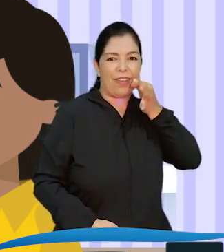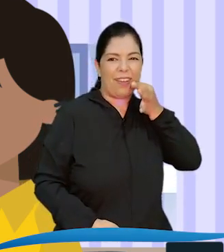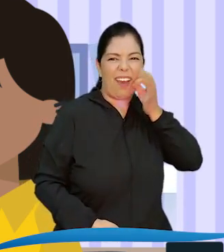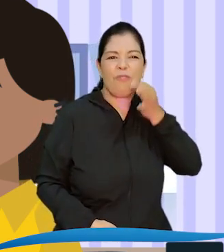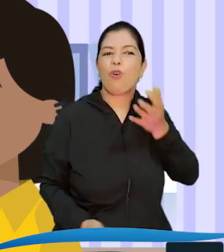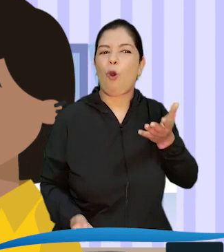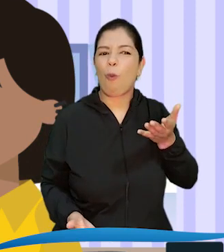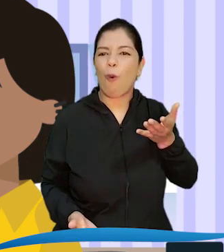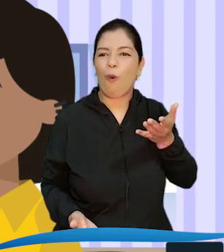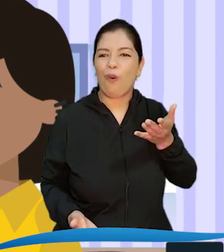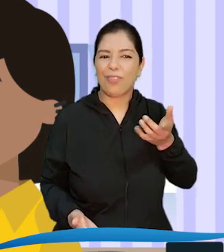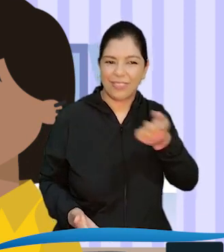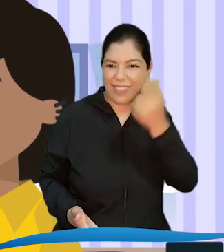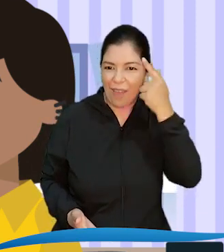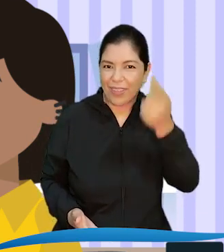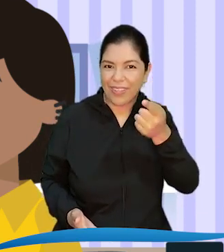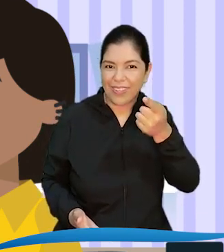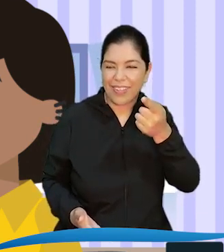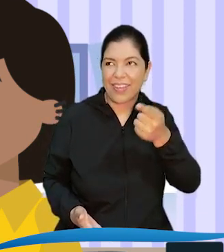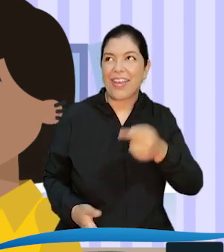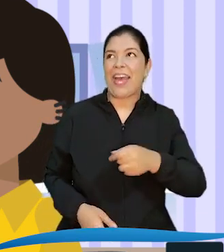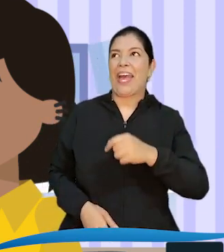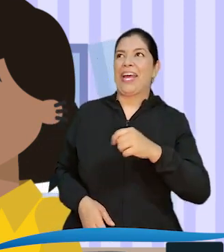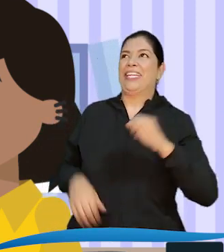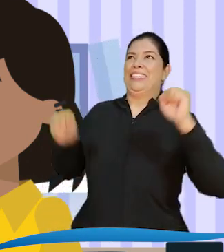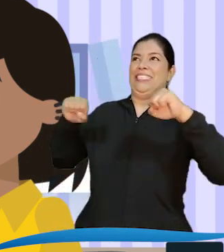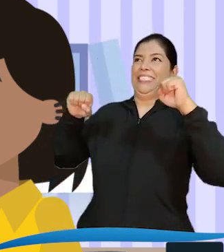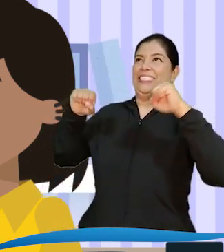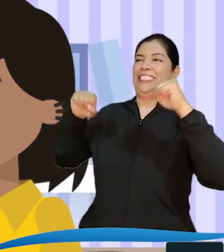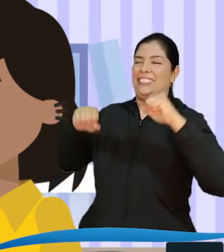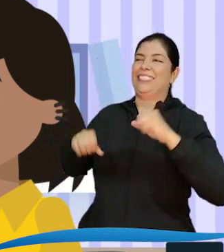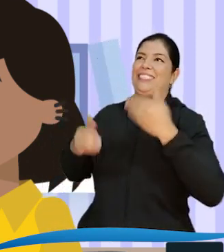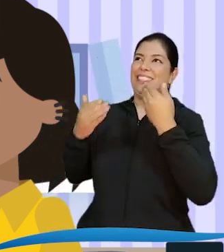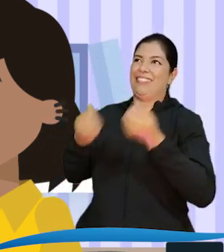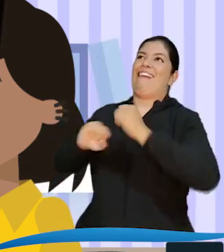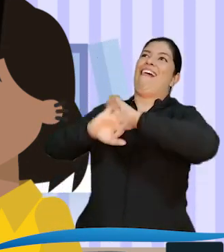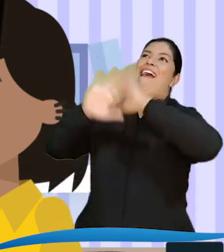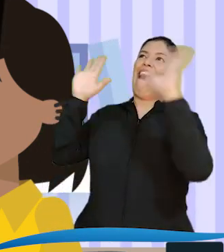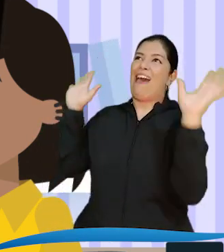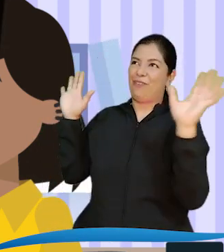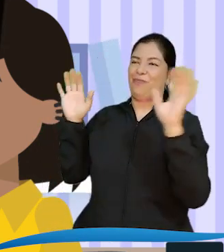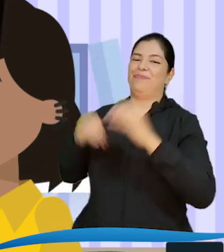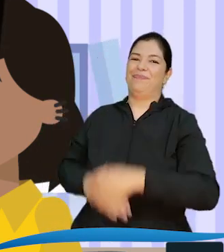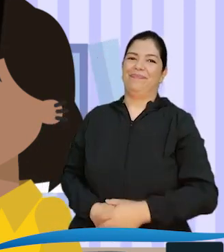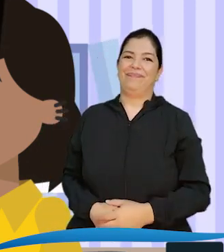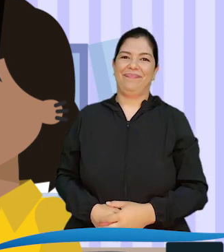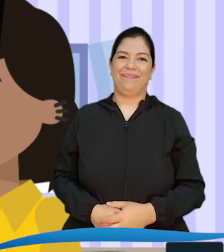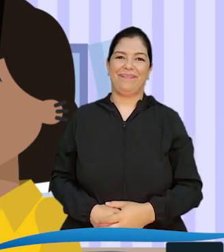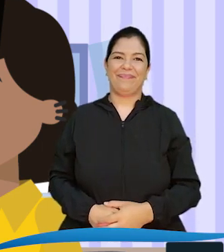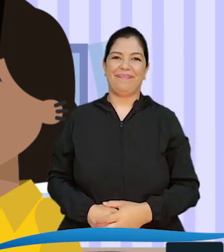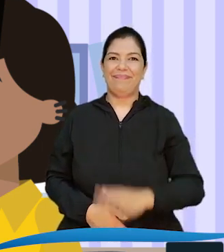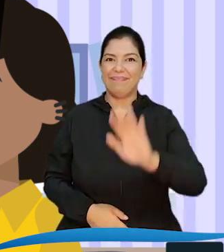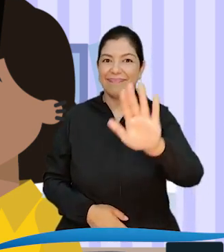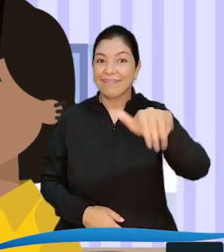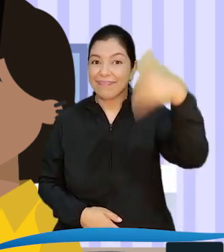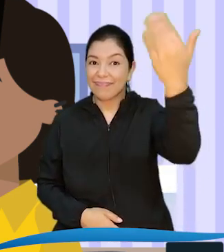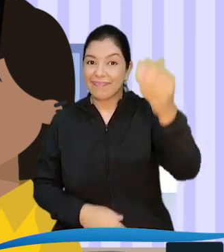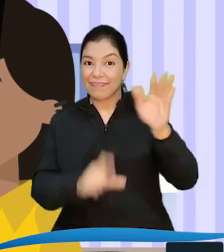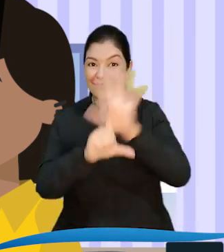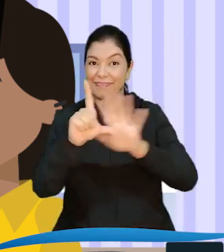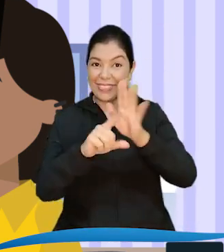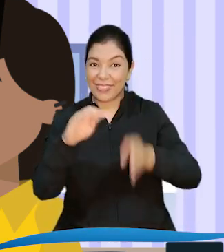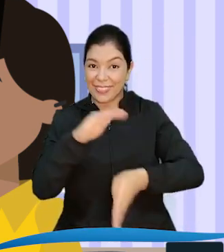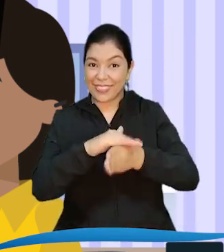ustedes ya saben cómo me gusta, ¿no? Sí, así clarito No te pierdas nuestro siguiente episodio de Esta